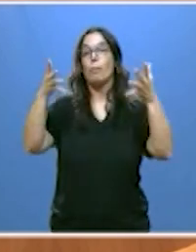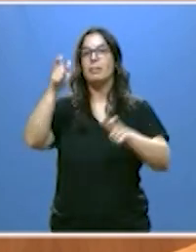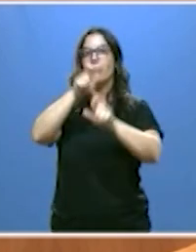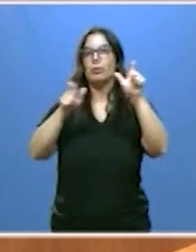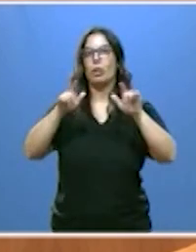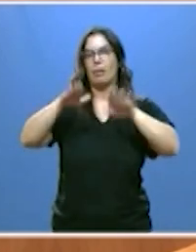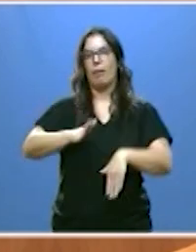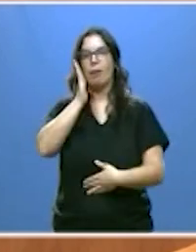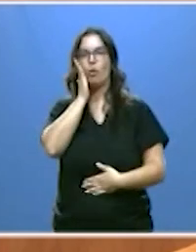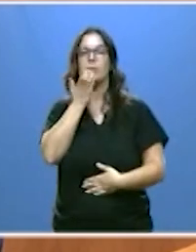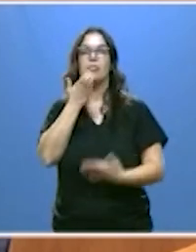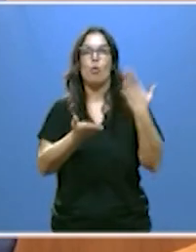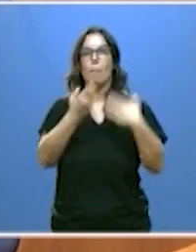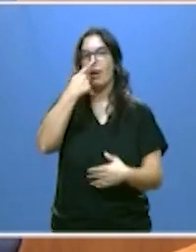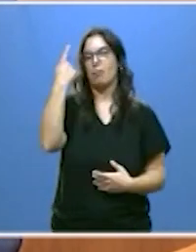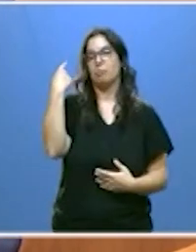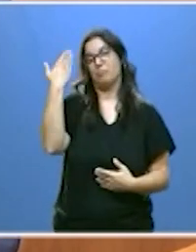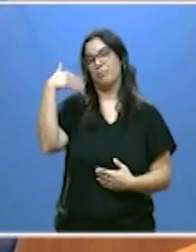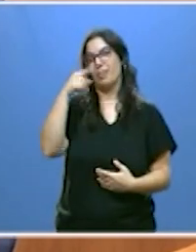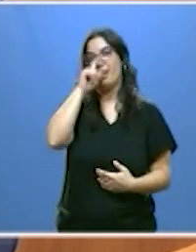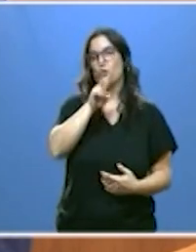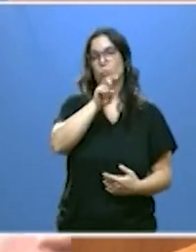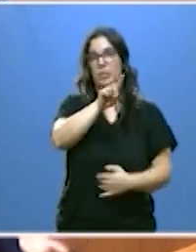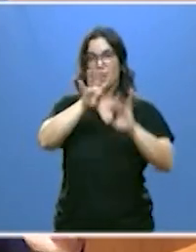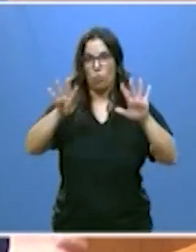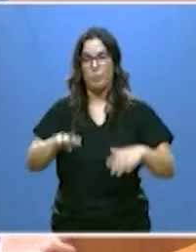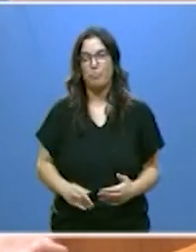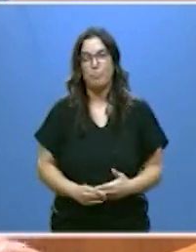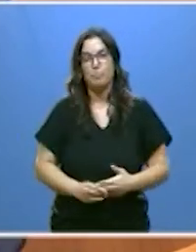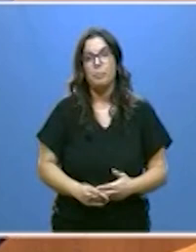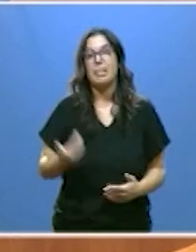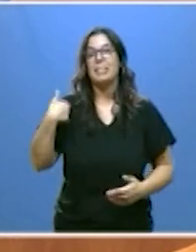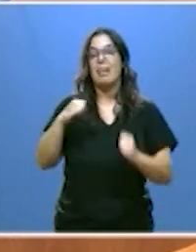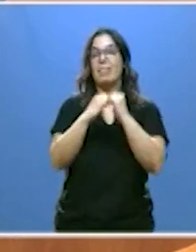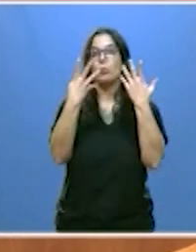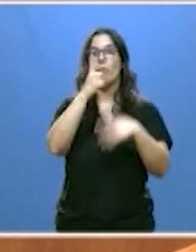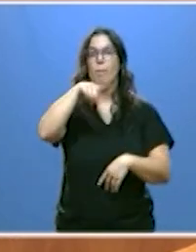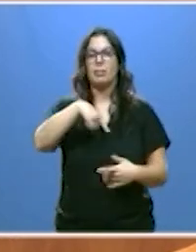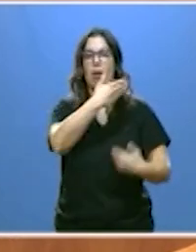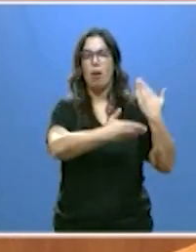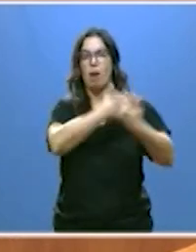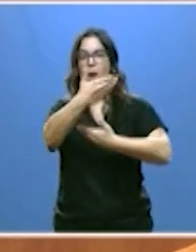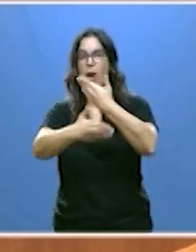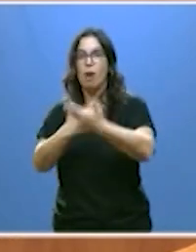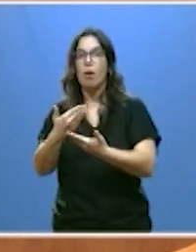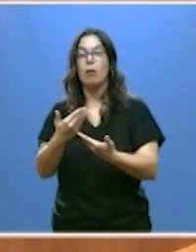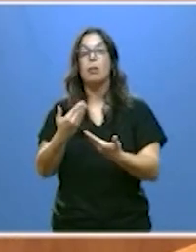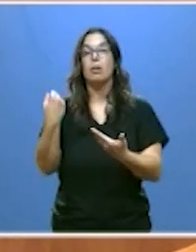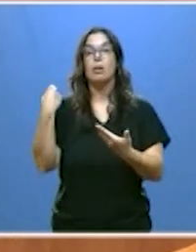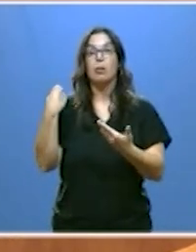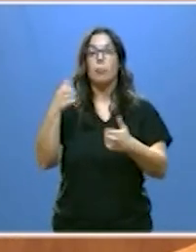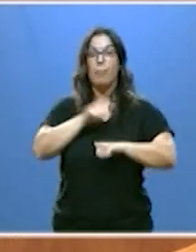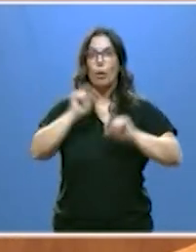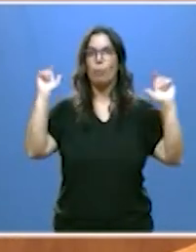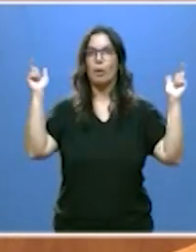respecto al 2019. Llevamos 29 meses consecutivos con descentos en el número de